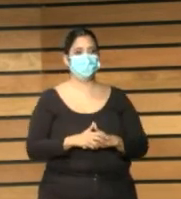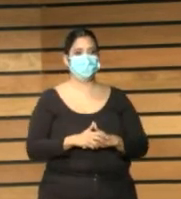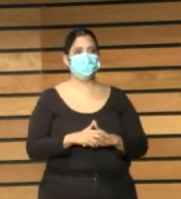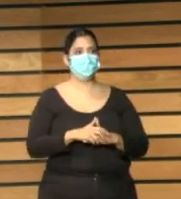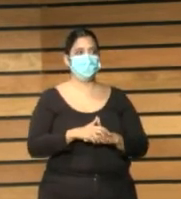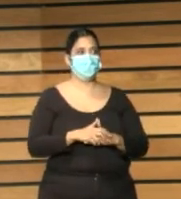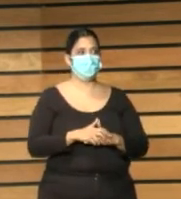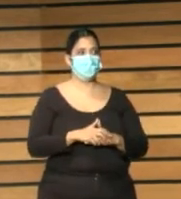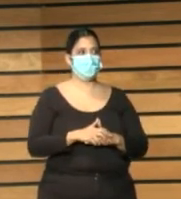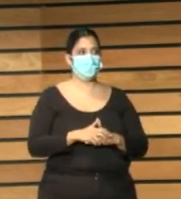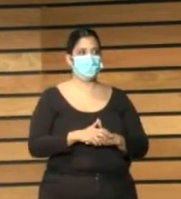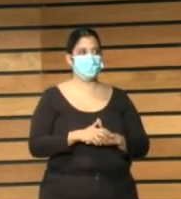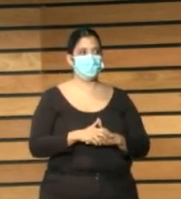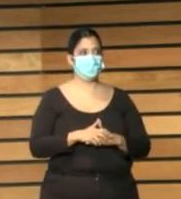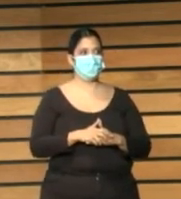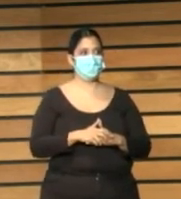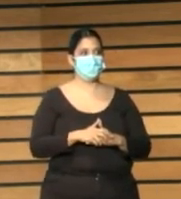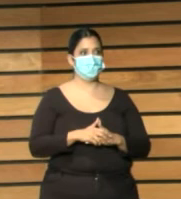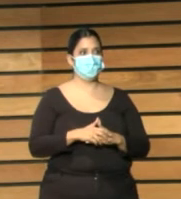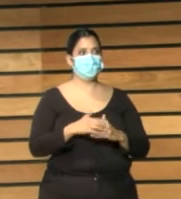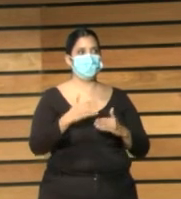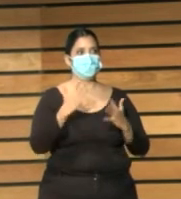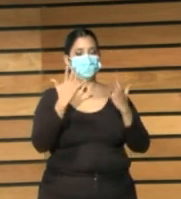suceden ¿cómo?